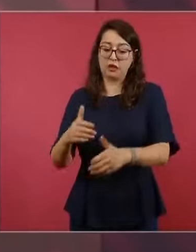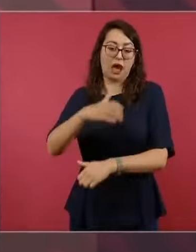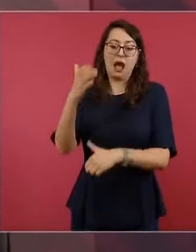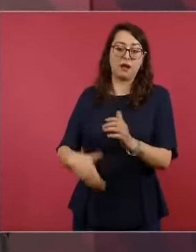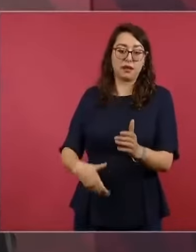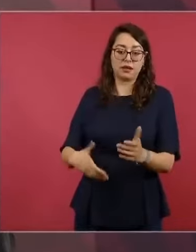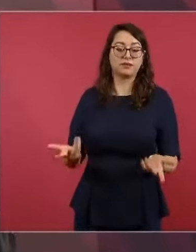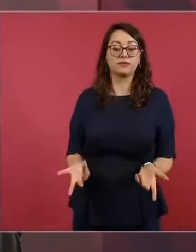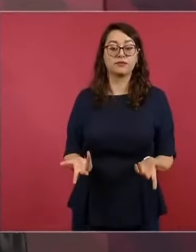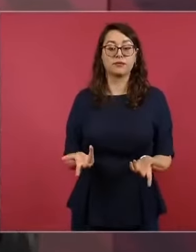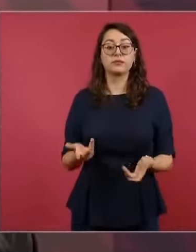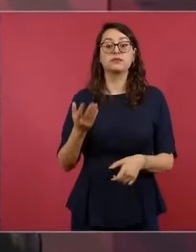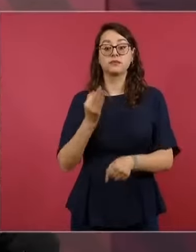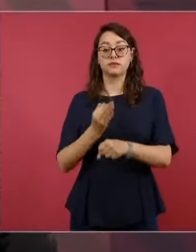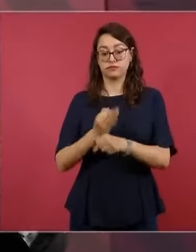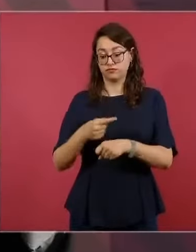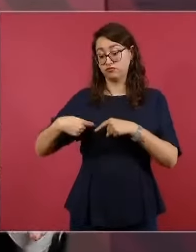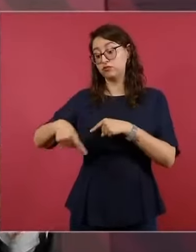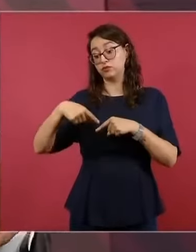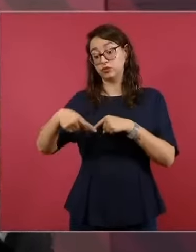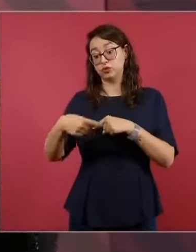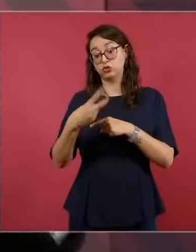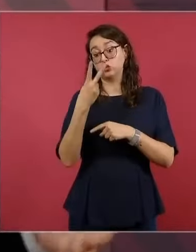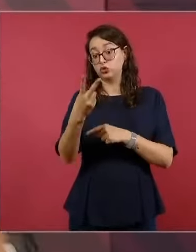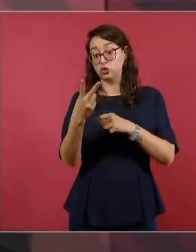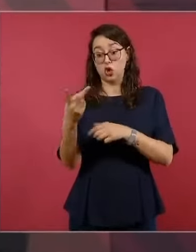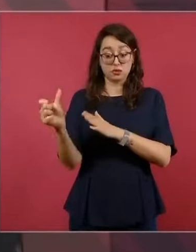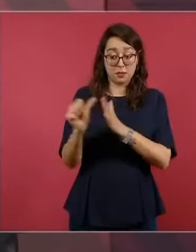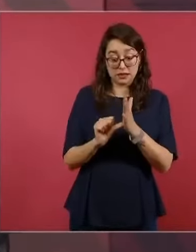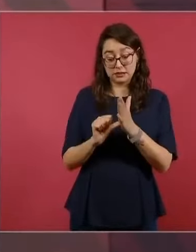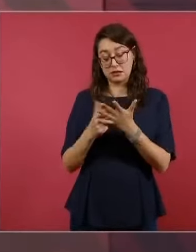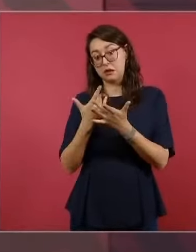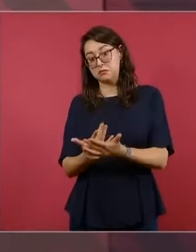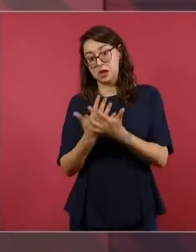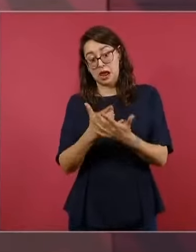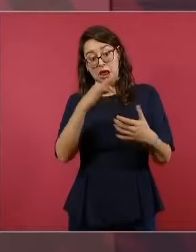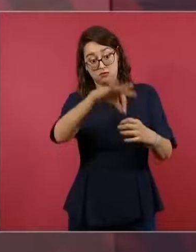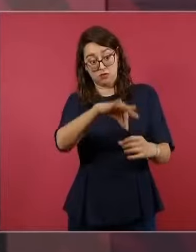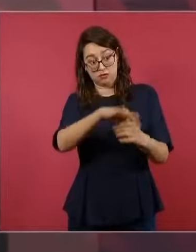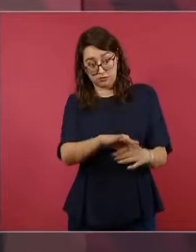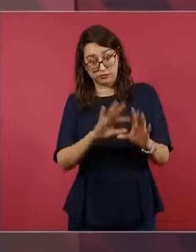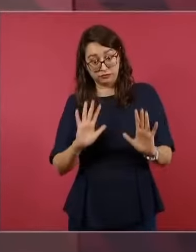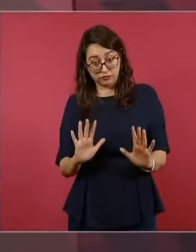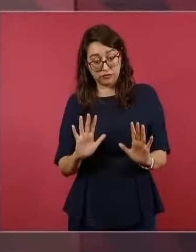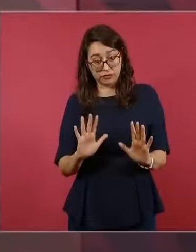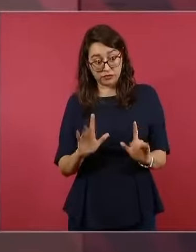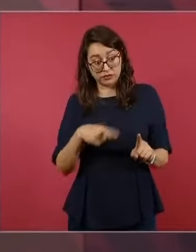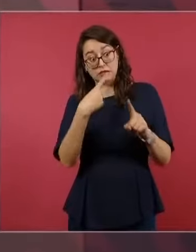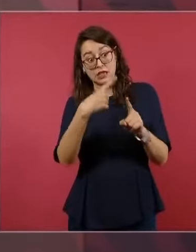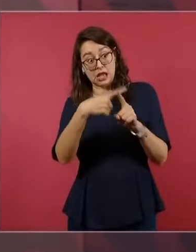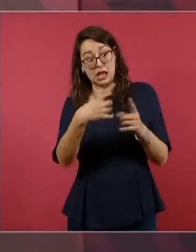Entonces, la primera etapa es estos dos meses y días que faltan para la elección y luego del día